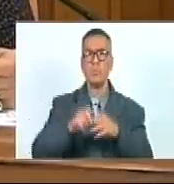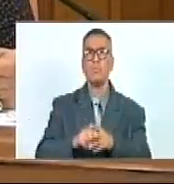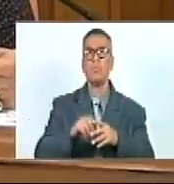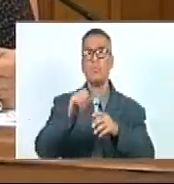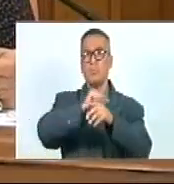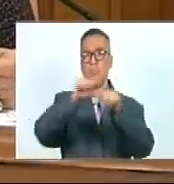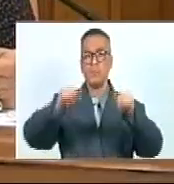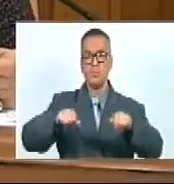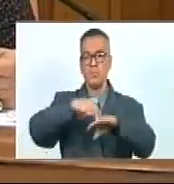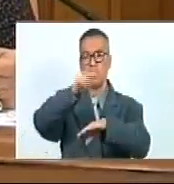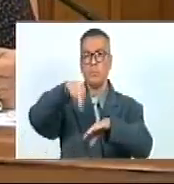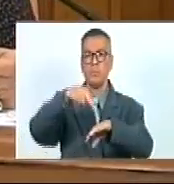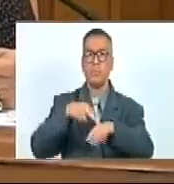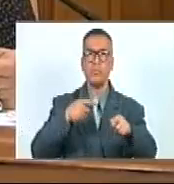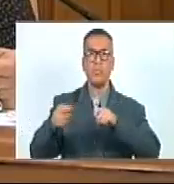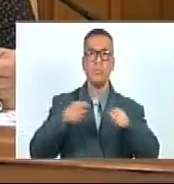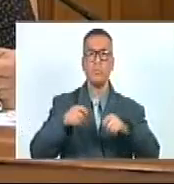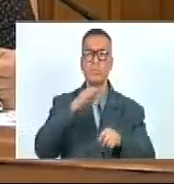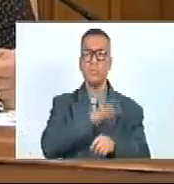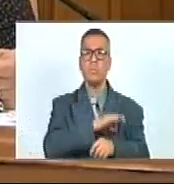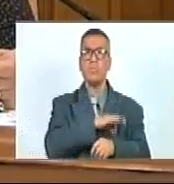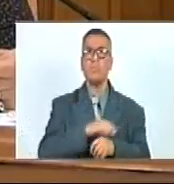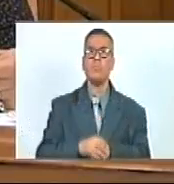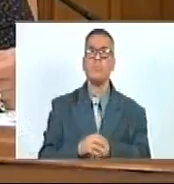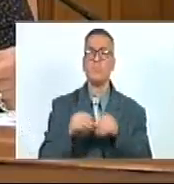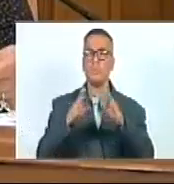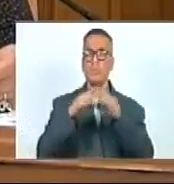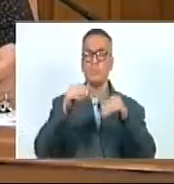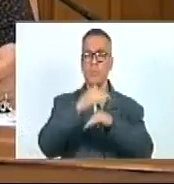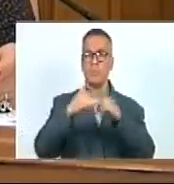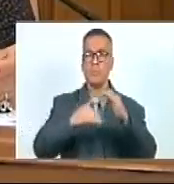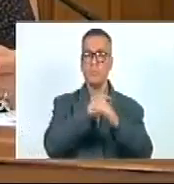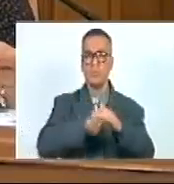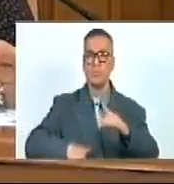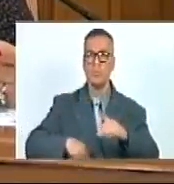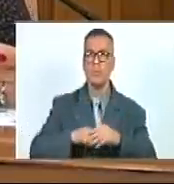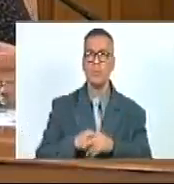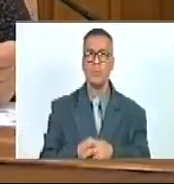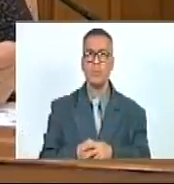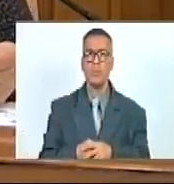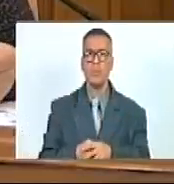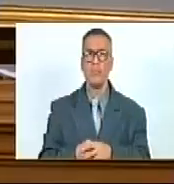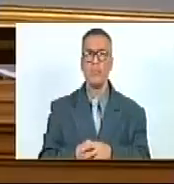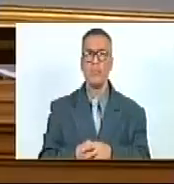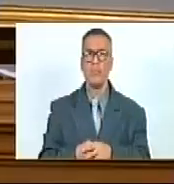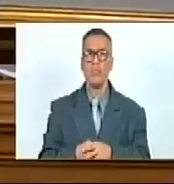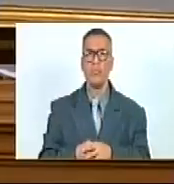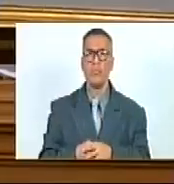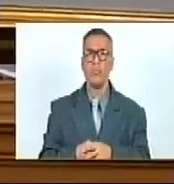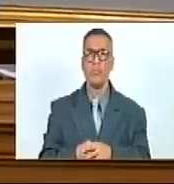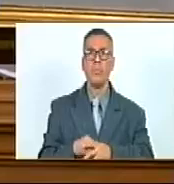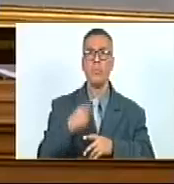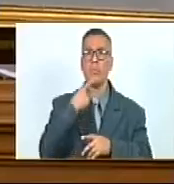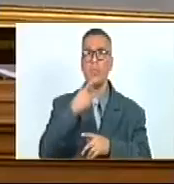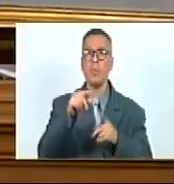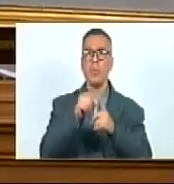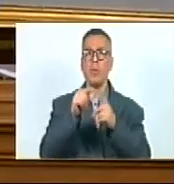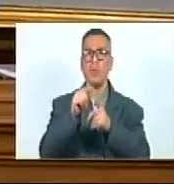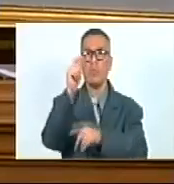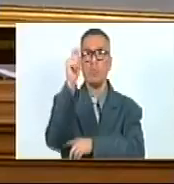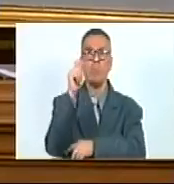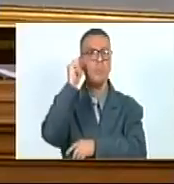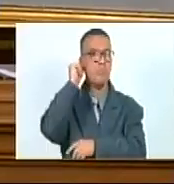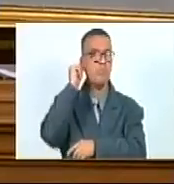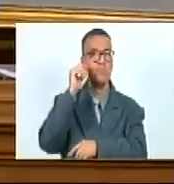Sistema Nacional de Contraloría Social. Esto, ciudadano vicepresidente. Está pidiendo la palabra la diputada